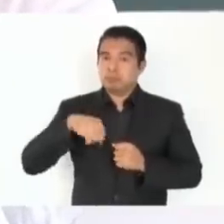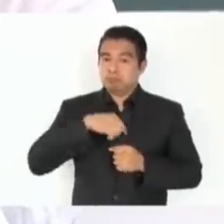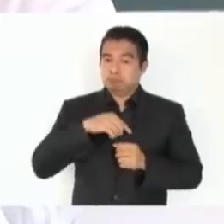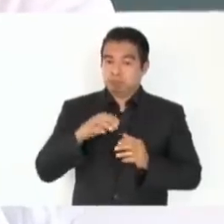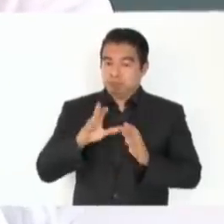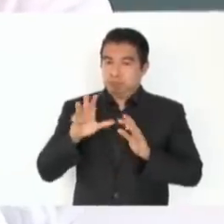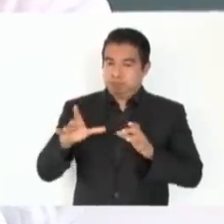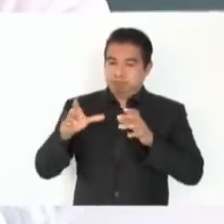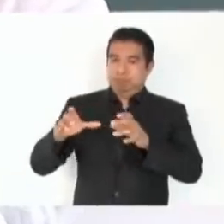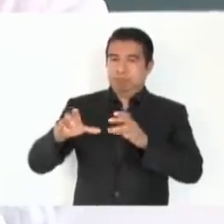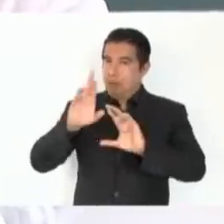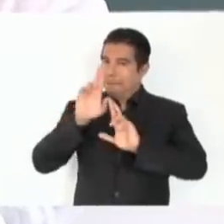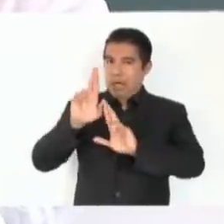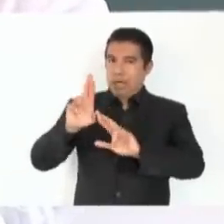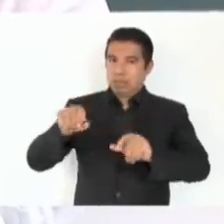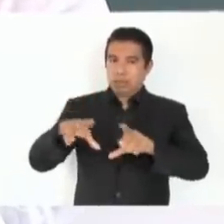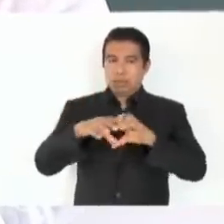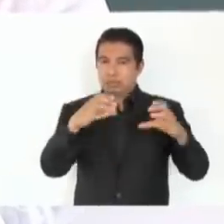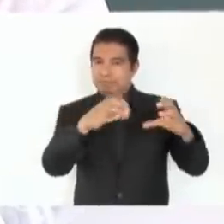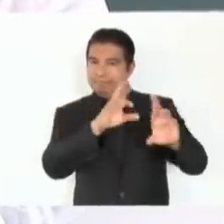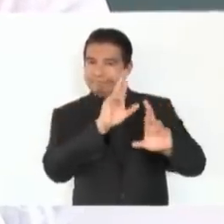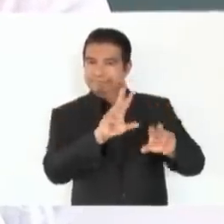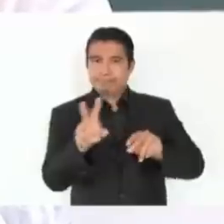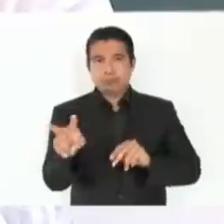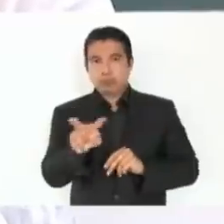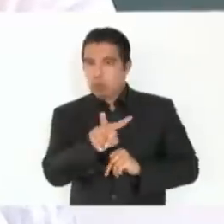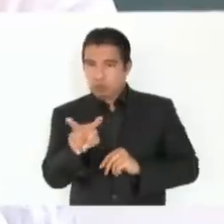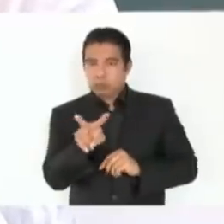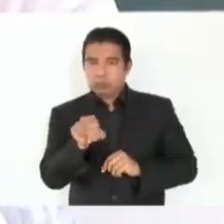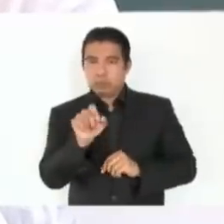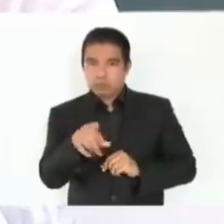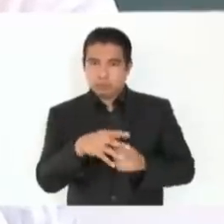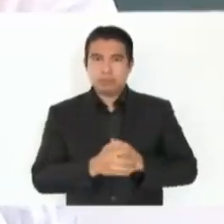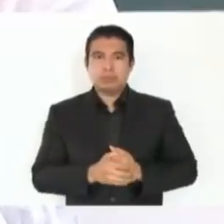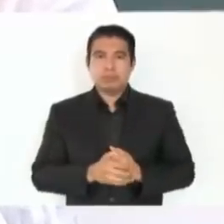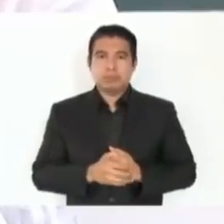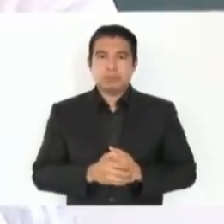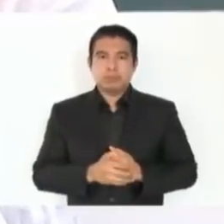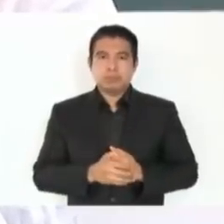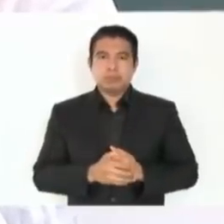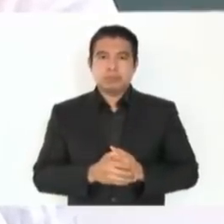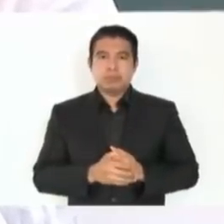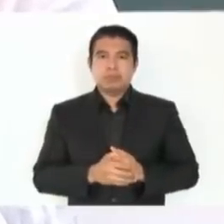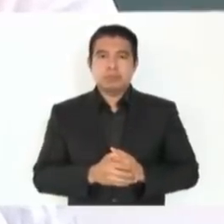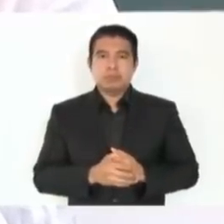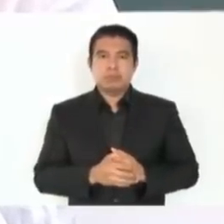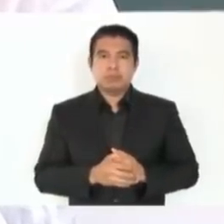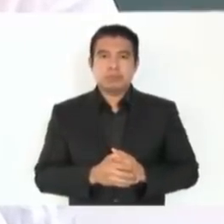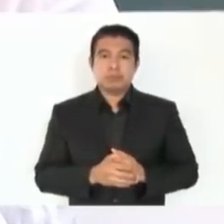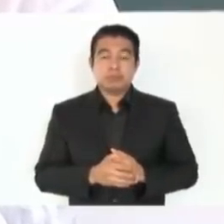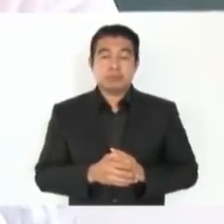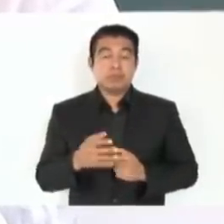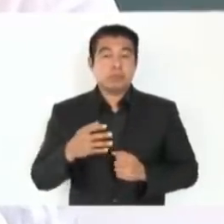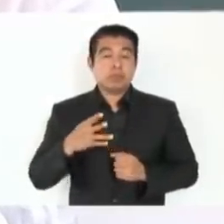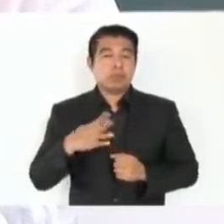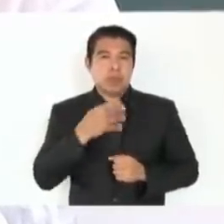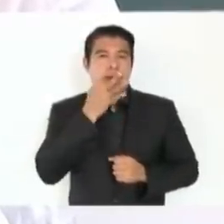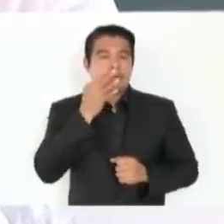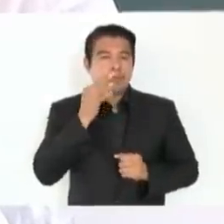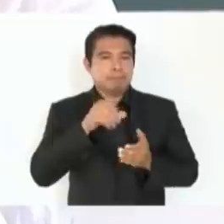a estas dos grandes instituciones. Y es nada más subrayar